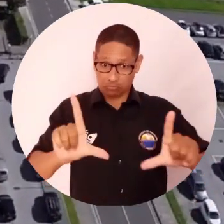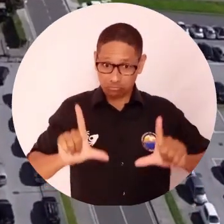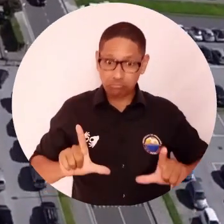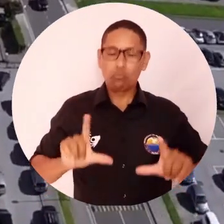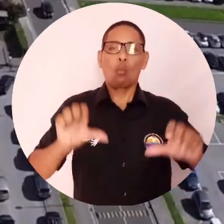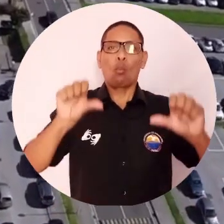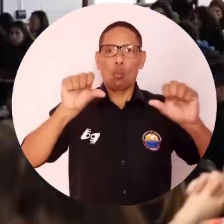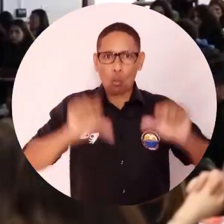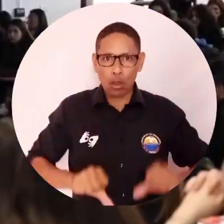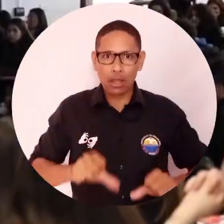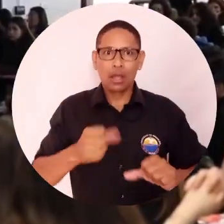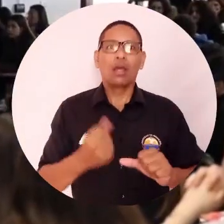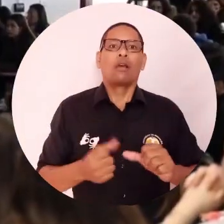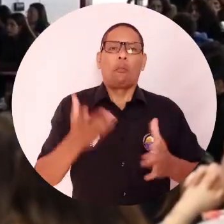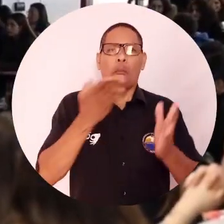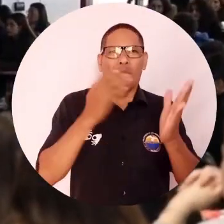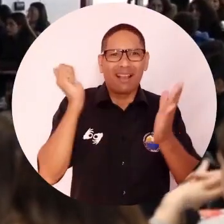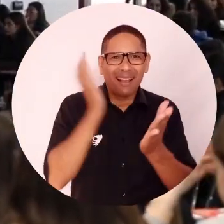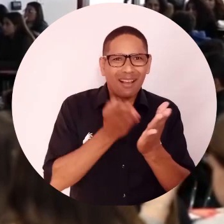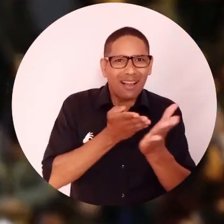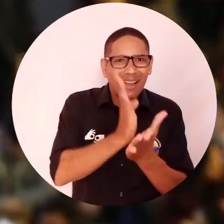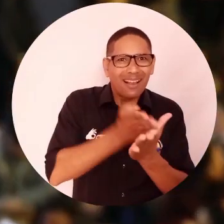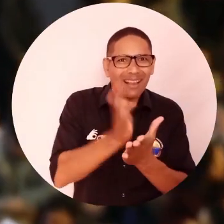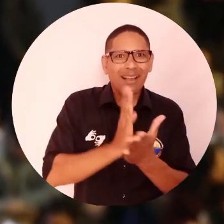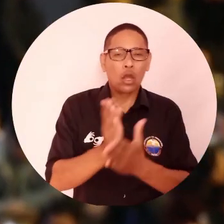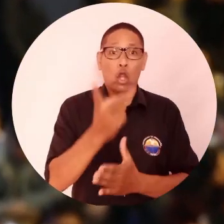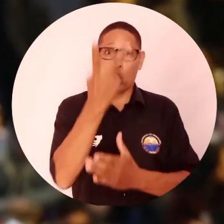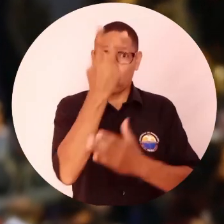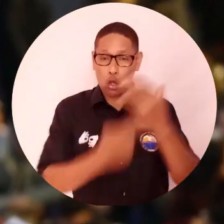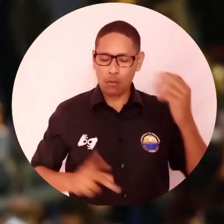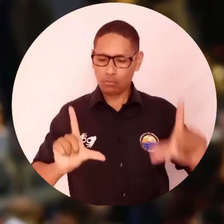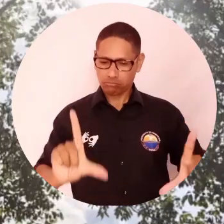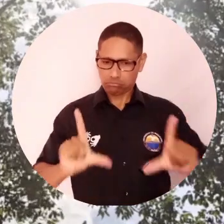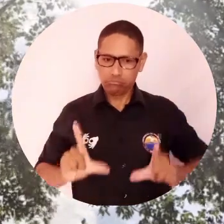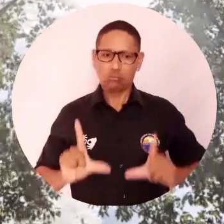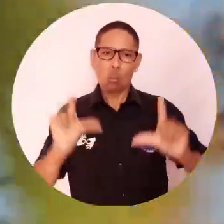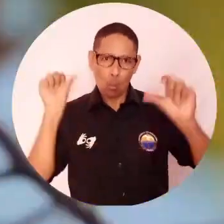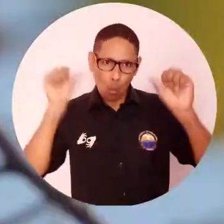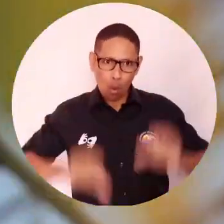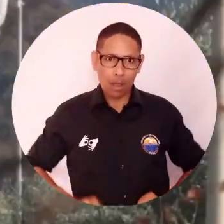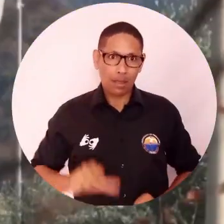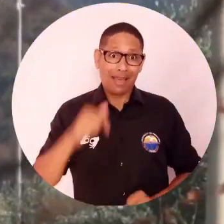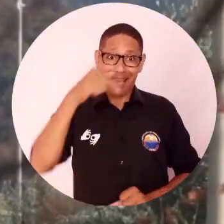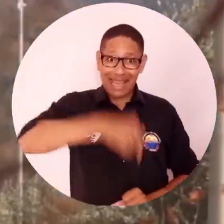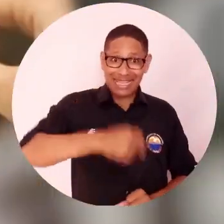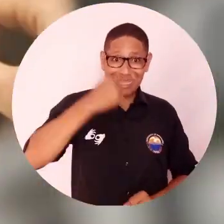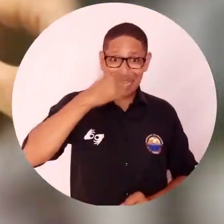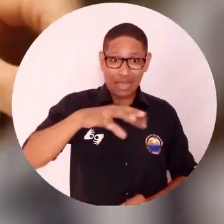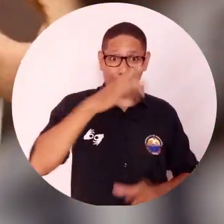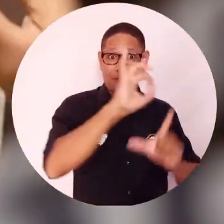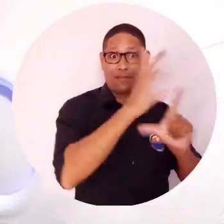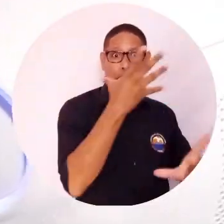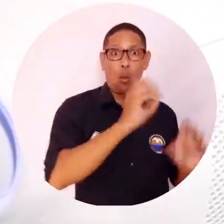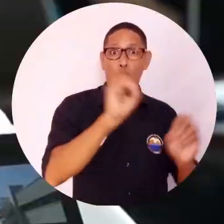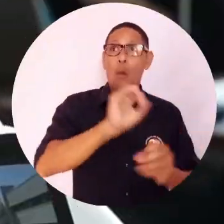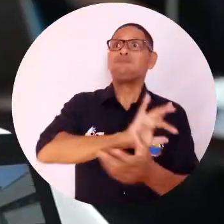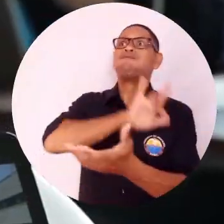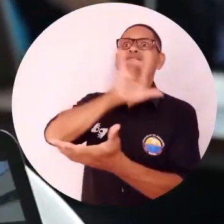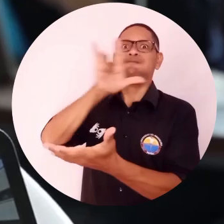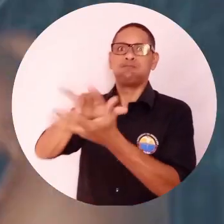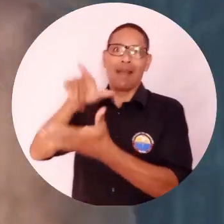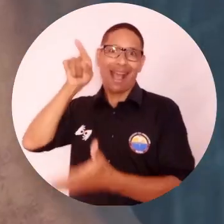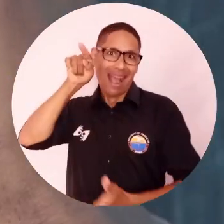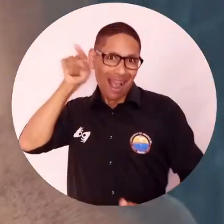Programa de Derecho de la Alma Mater podrán cursar programas de pregrado y posgrado con doble titulación de manera remota en Santa Marta o